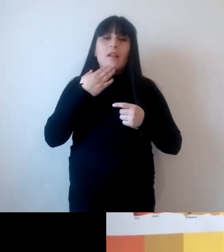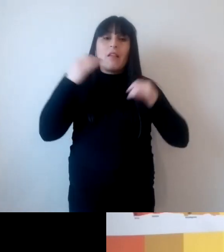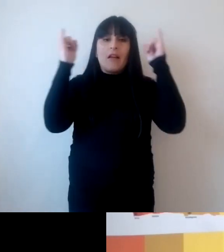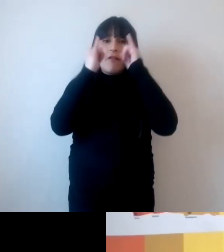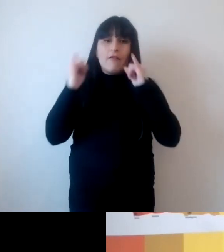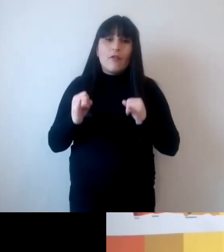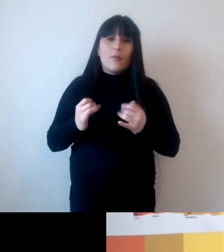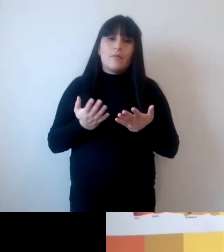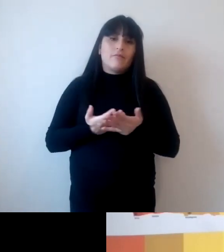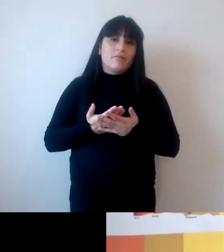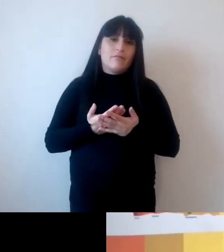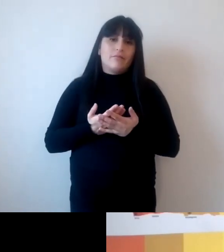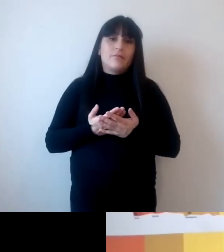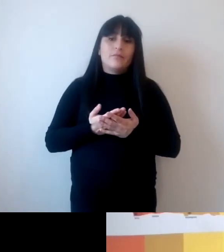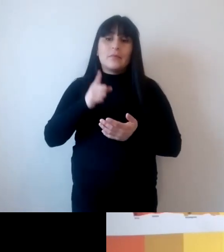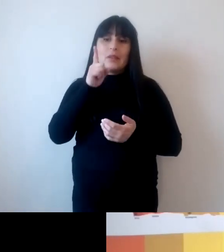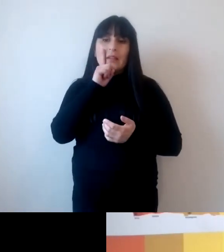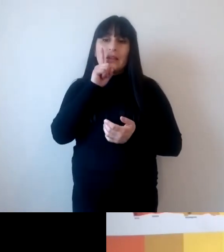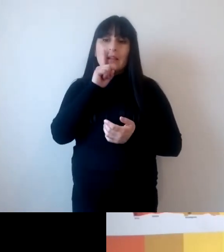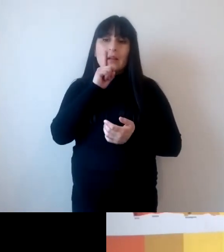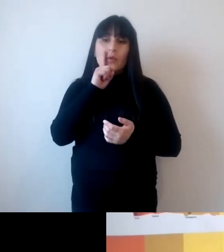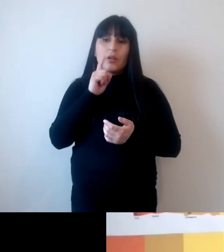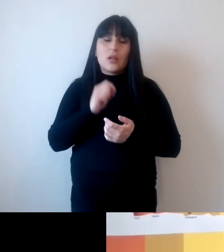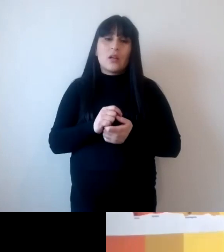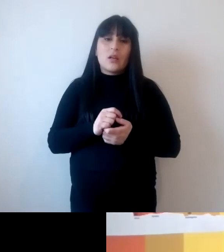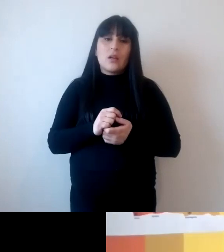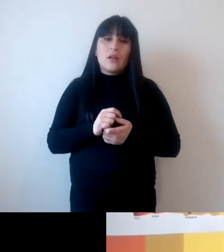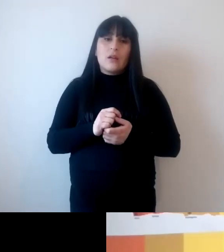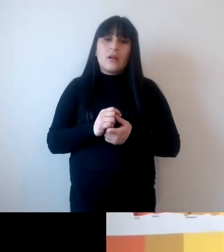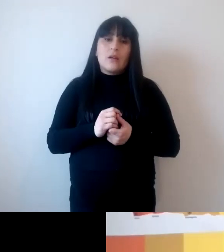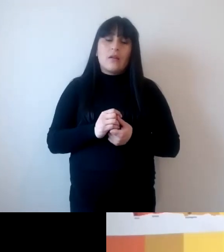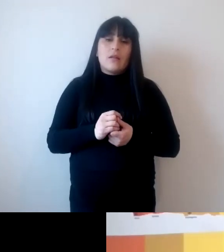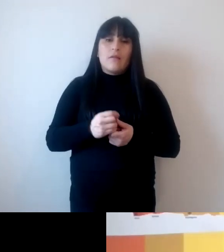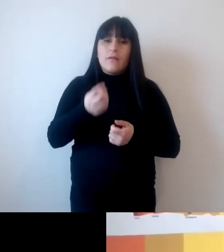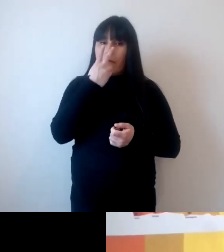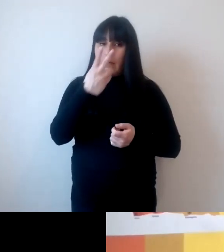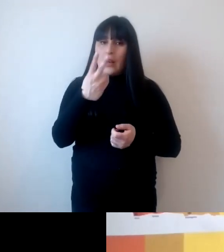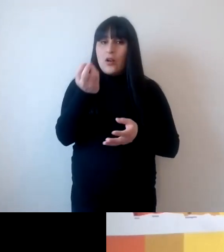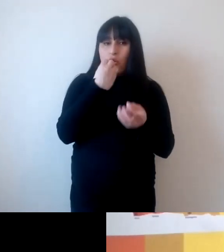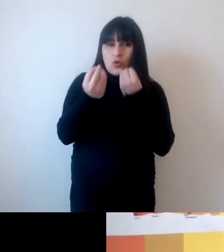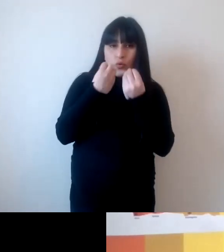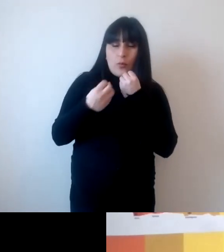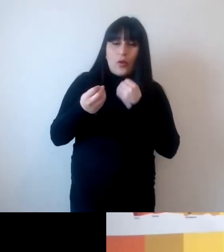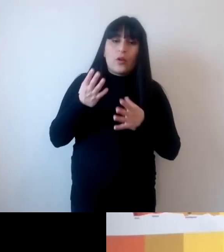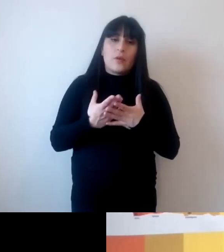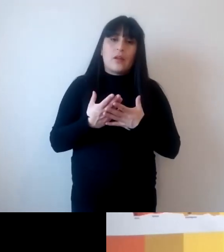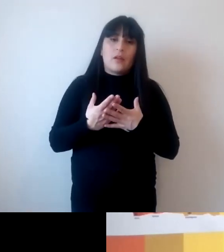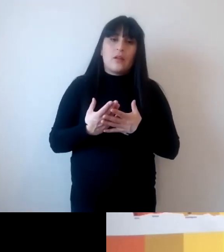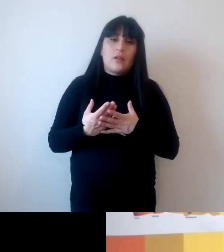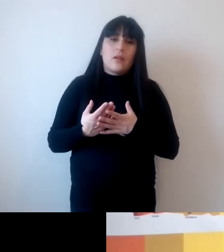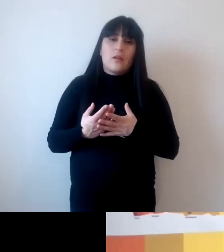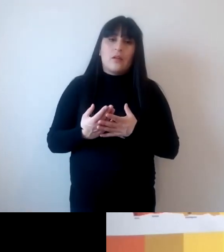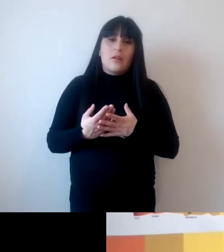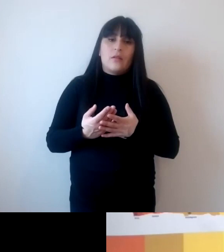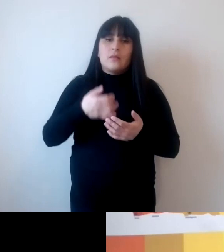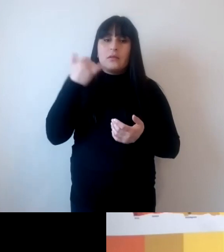producción y consumo tenemos que relocalizar por ejemplo el consumo de alimentos dejar de mover toneladas y toneladas de alimentos por